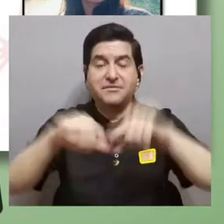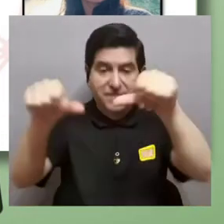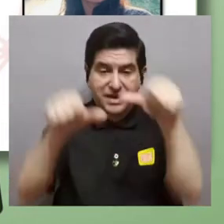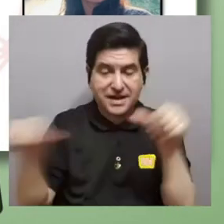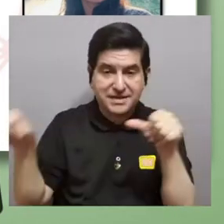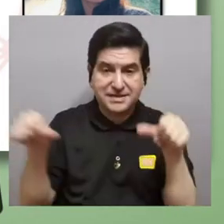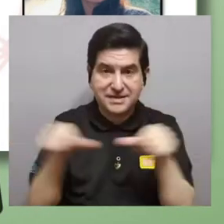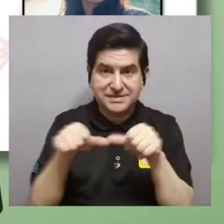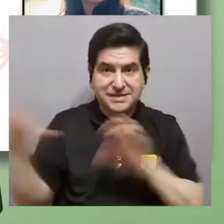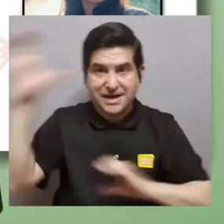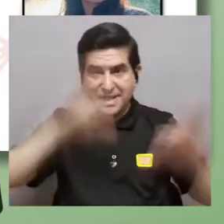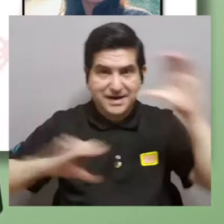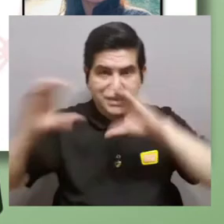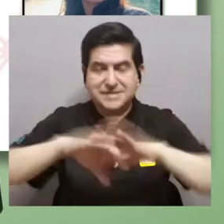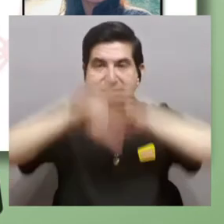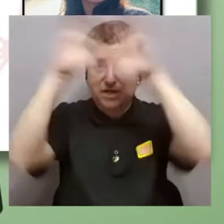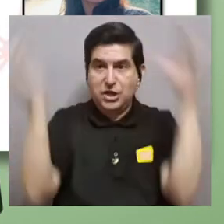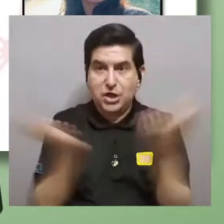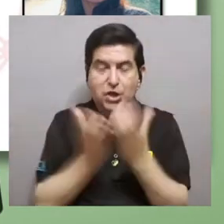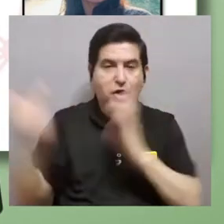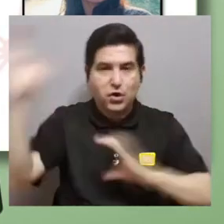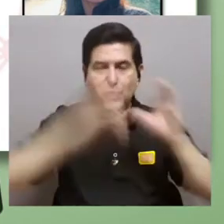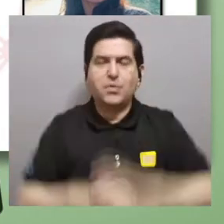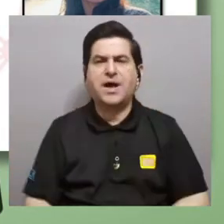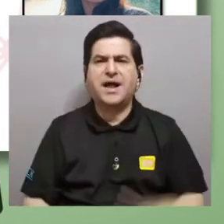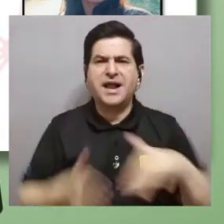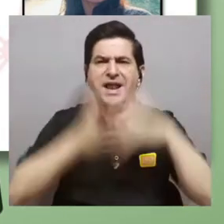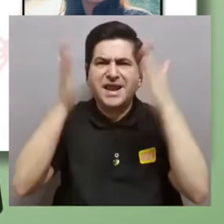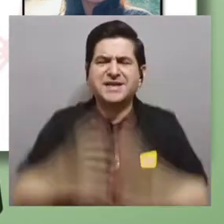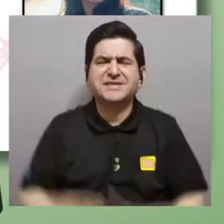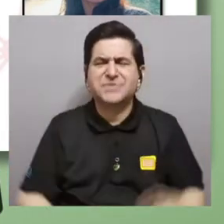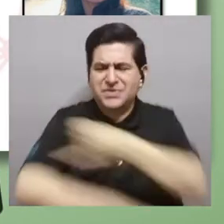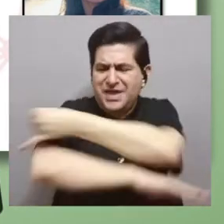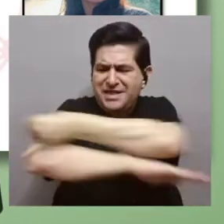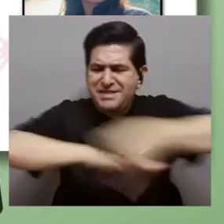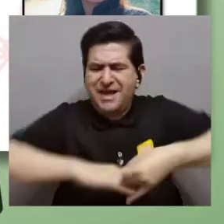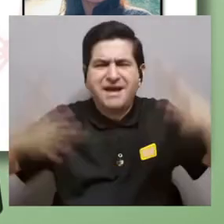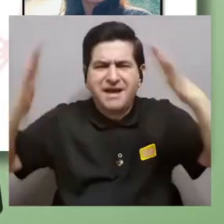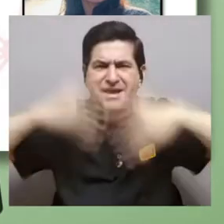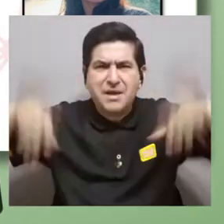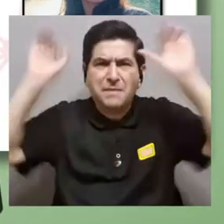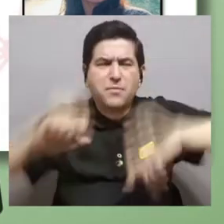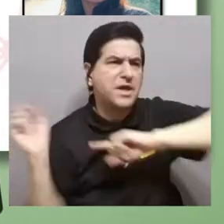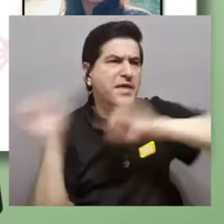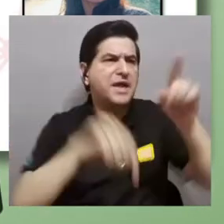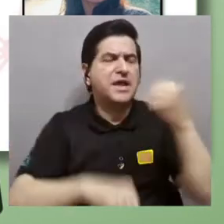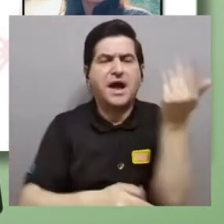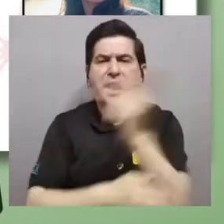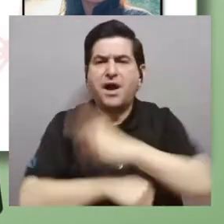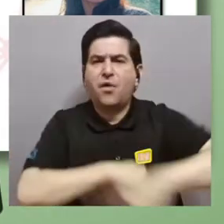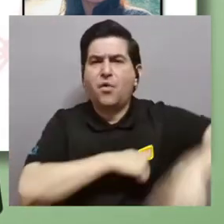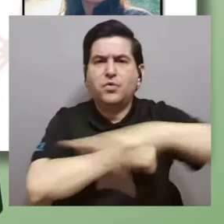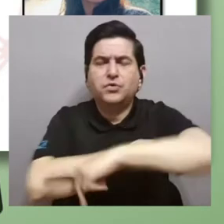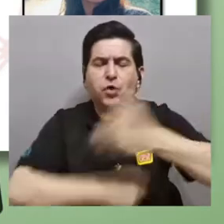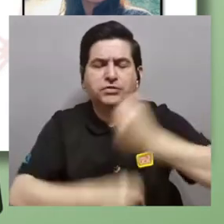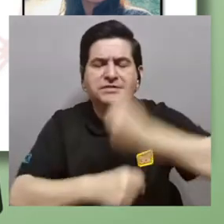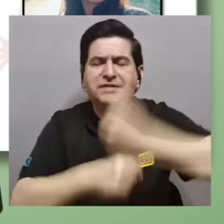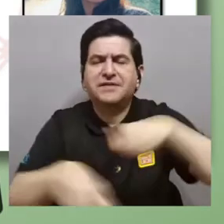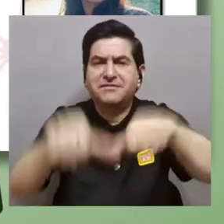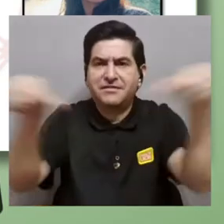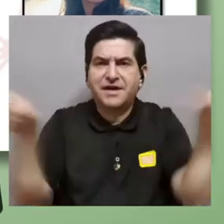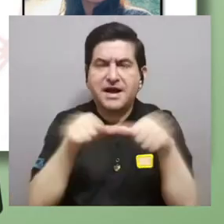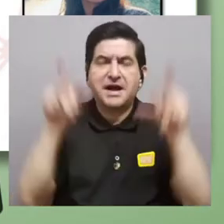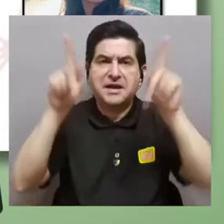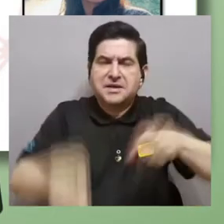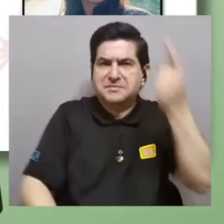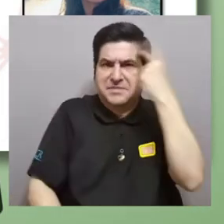interdisciplinariedad y de la globalización de la ciencia, que un estudiante de ingeniería ambiental pues pueda ir a otro país a trabajar en